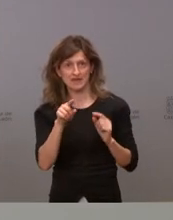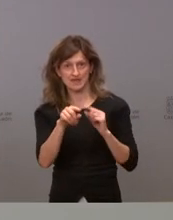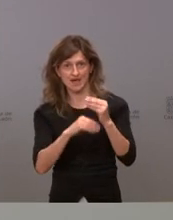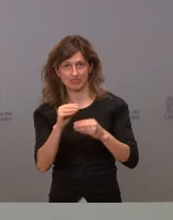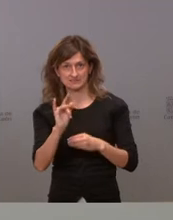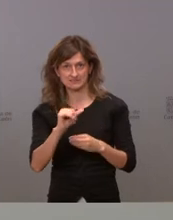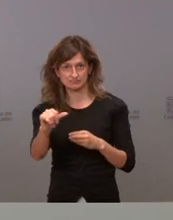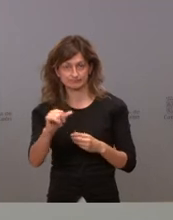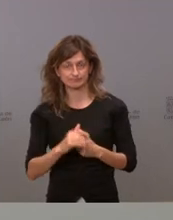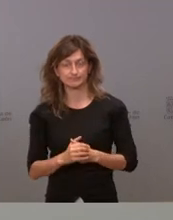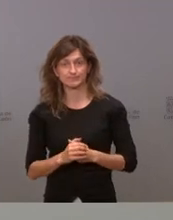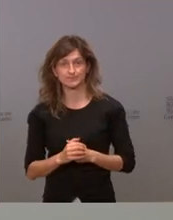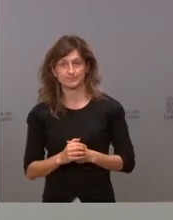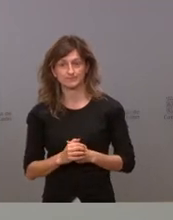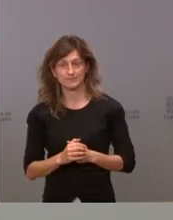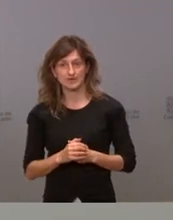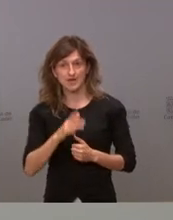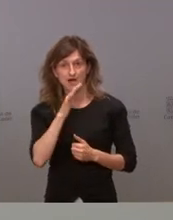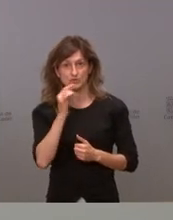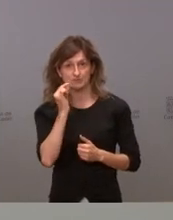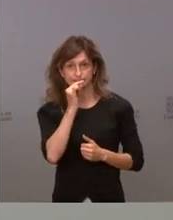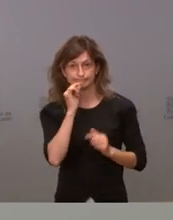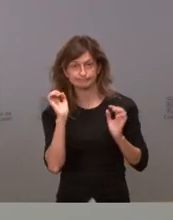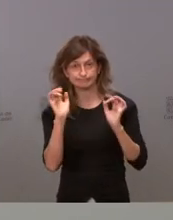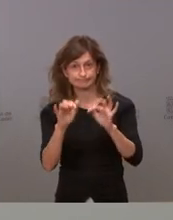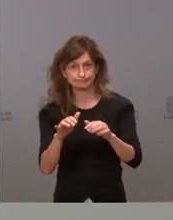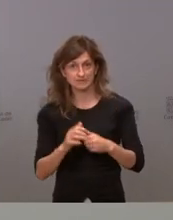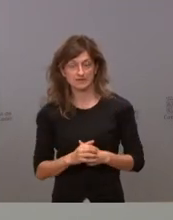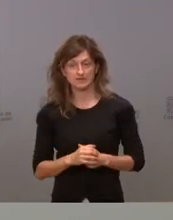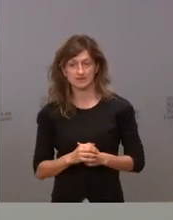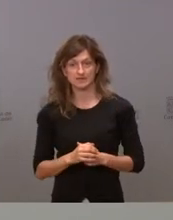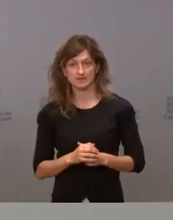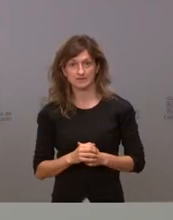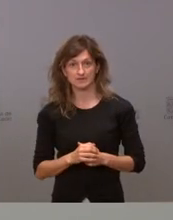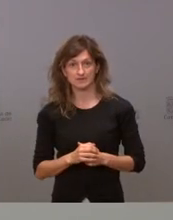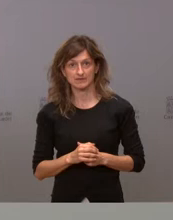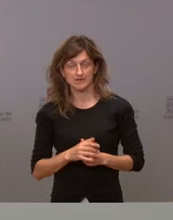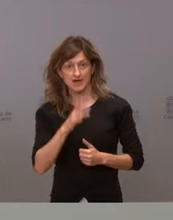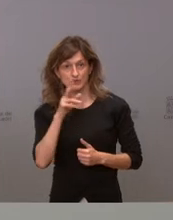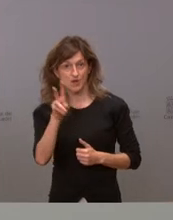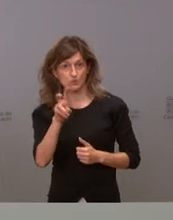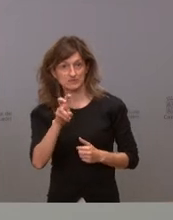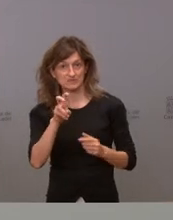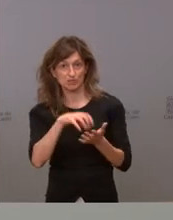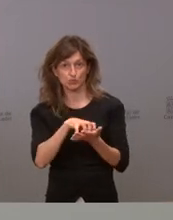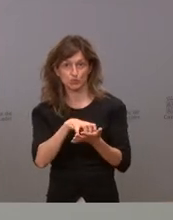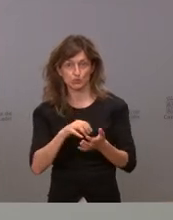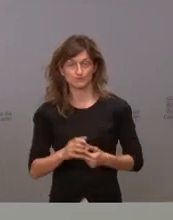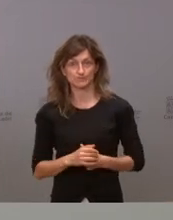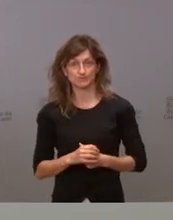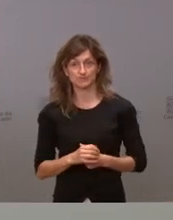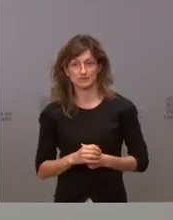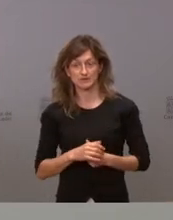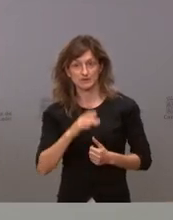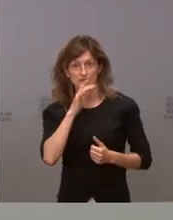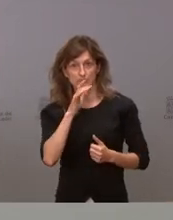los cribados masivos empiezan a tener una utilidad dudosa porque el grado